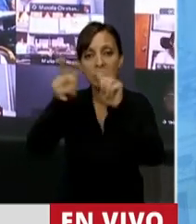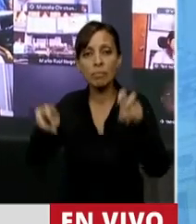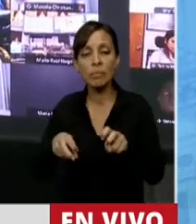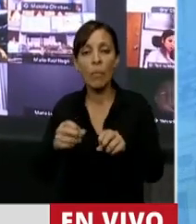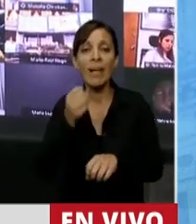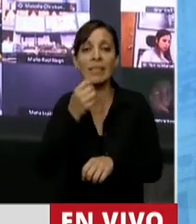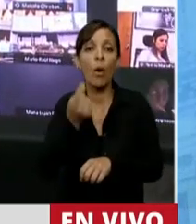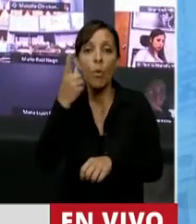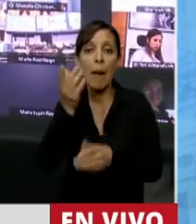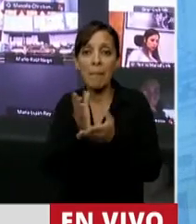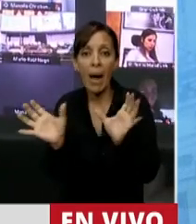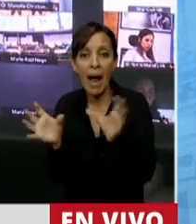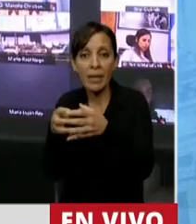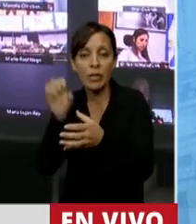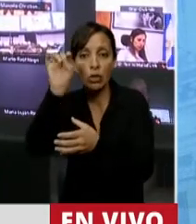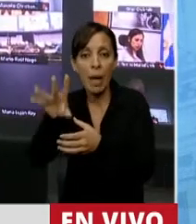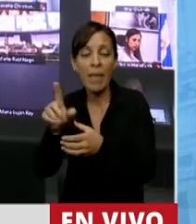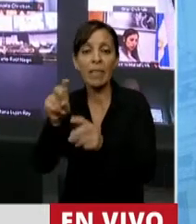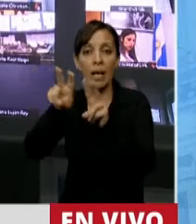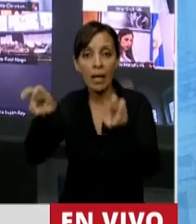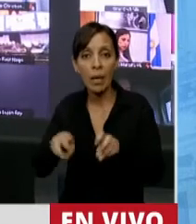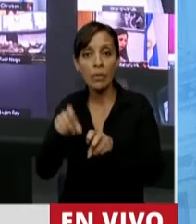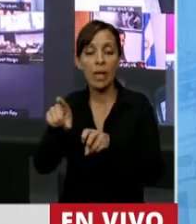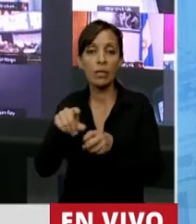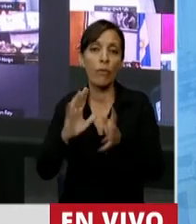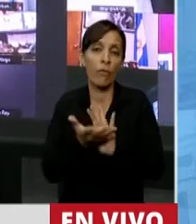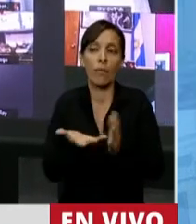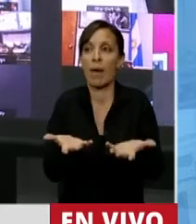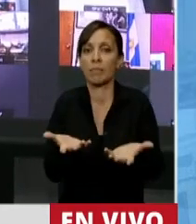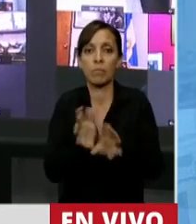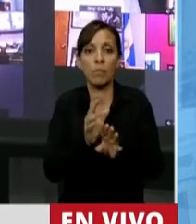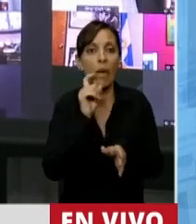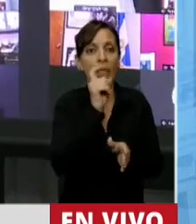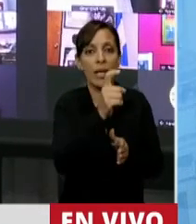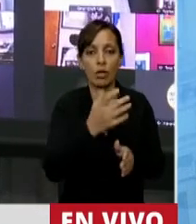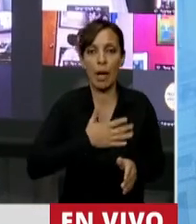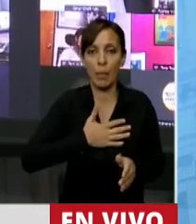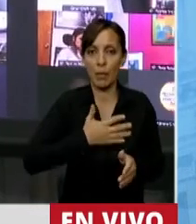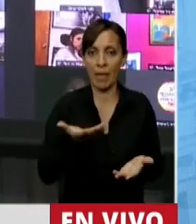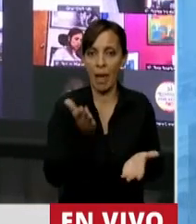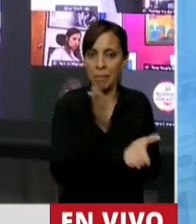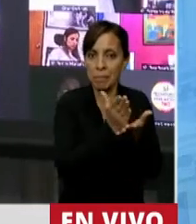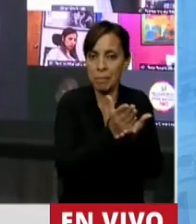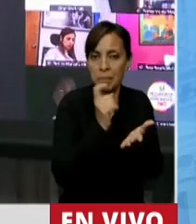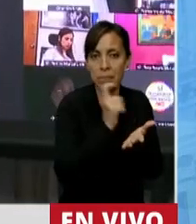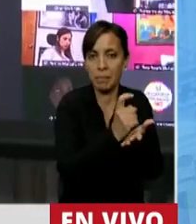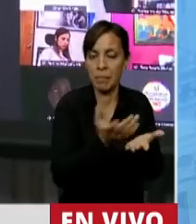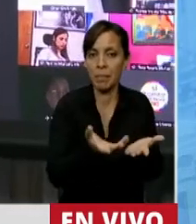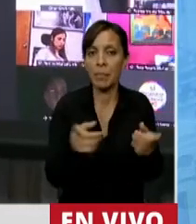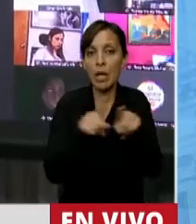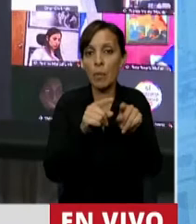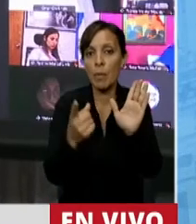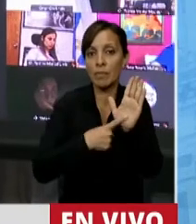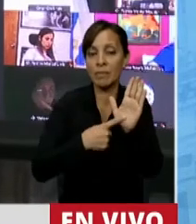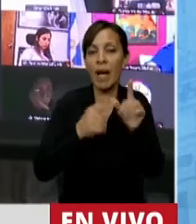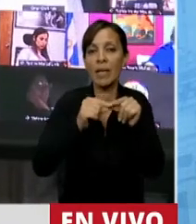una parte sustancial de la renta o el capital. Estamos vulnerando obviamente el derecho a la propiedad señalado claramente